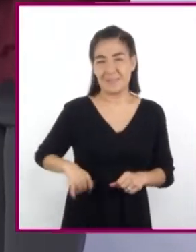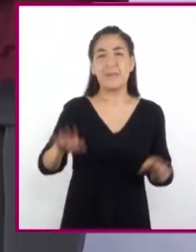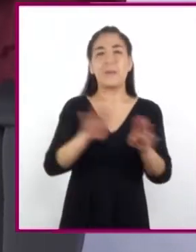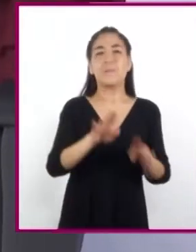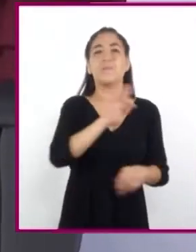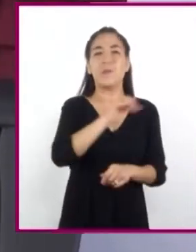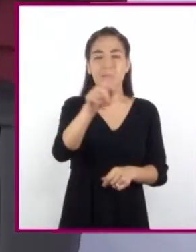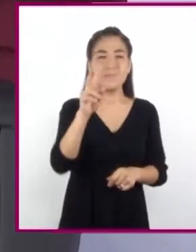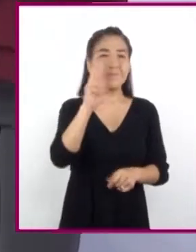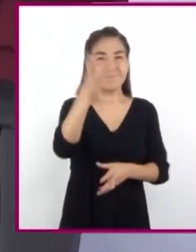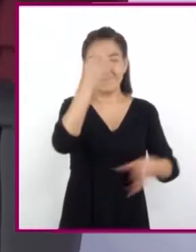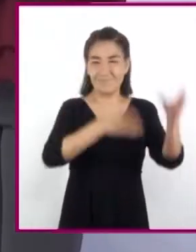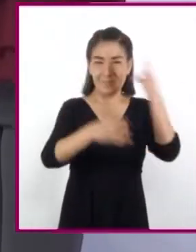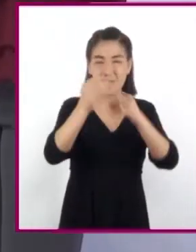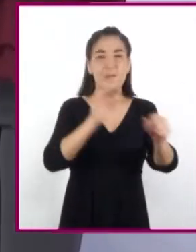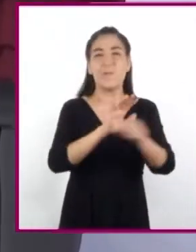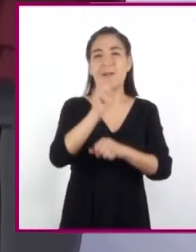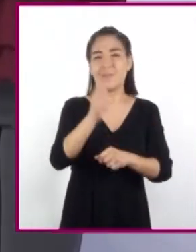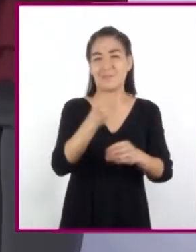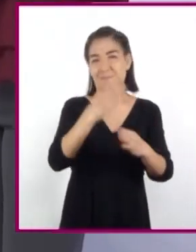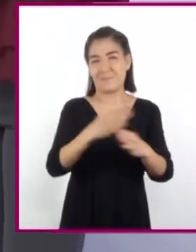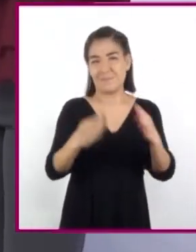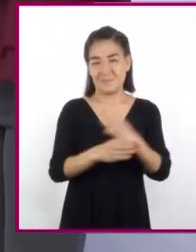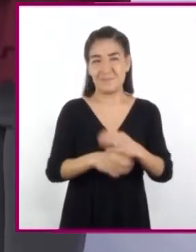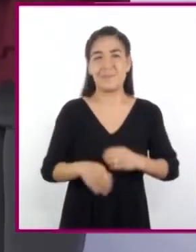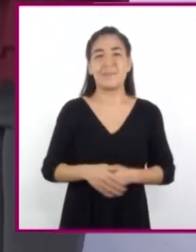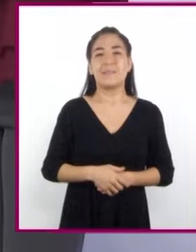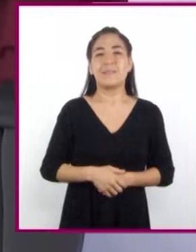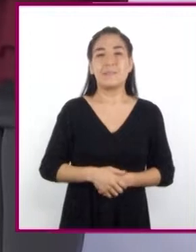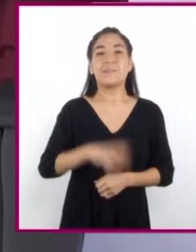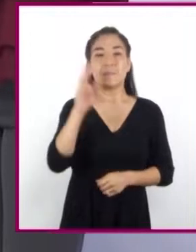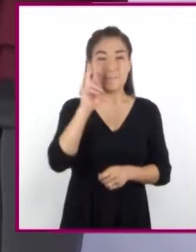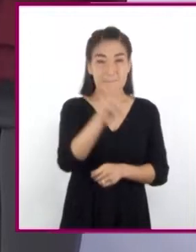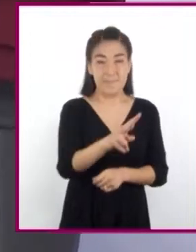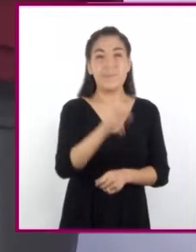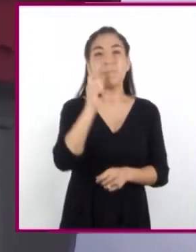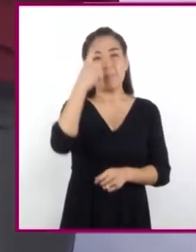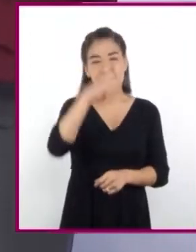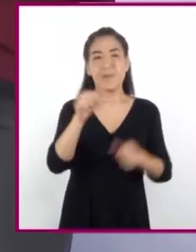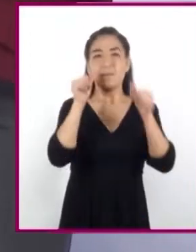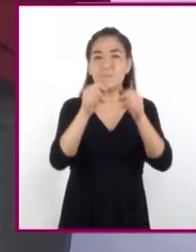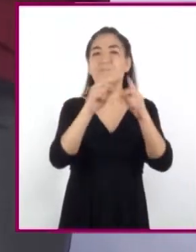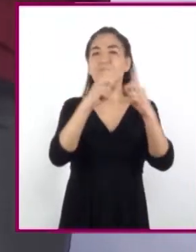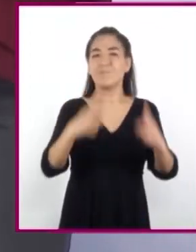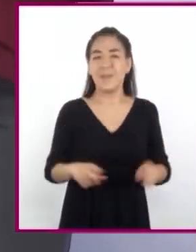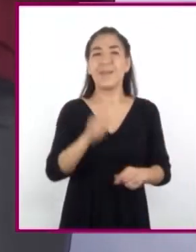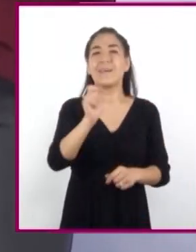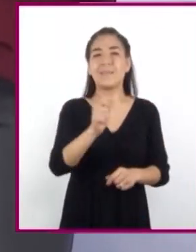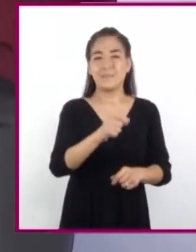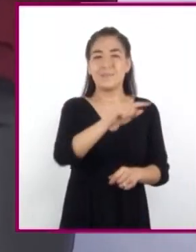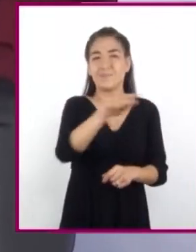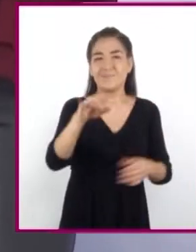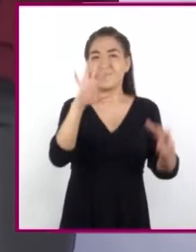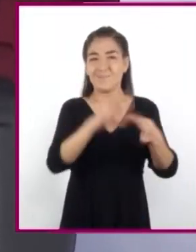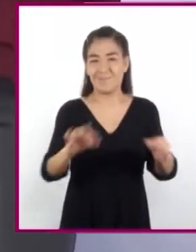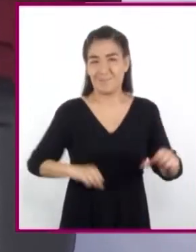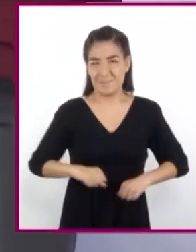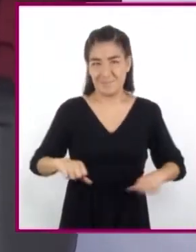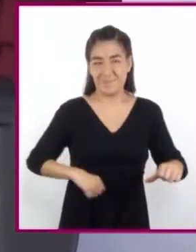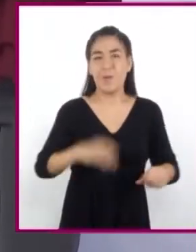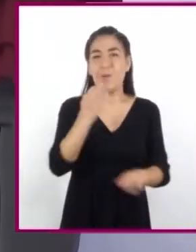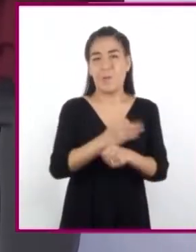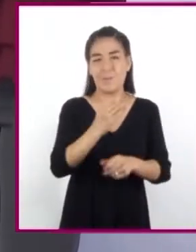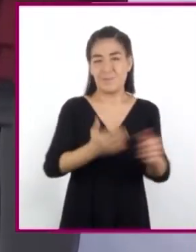apropiarse de los aprendizajes claves de la asignatura. Pongan atención para que puedan desarrollar cada una de las reflexiones y actividades propuestas.